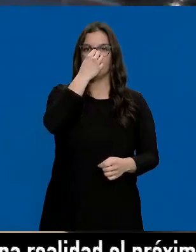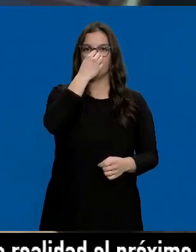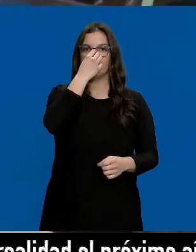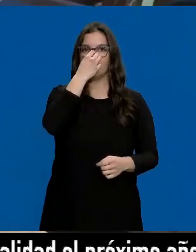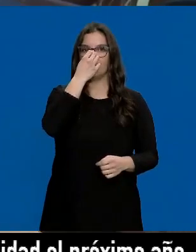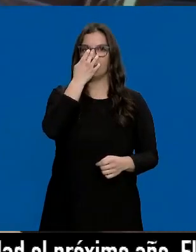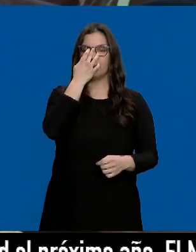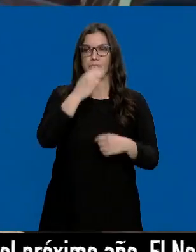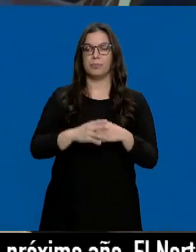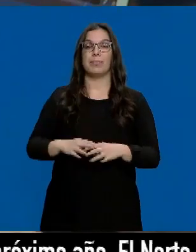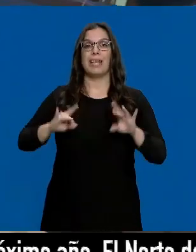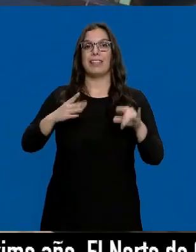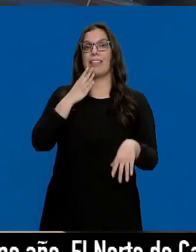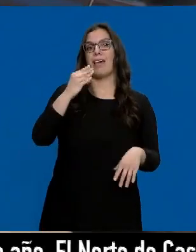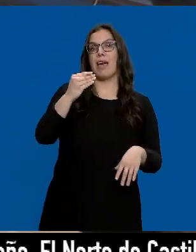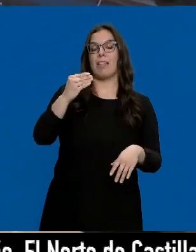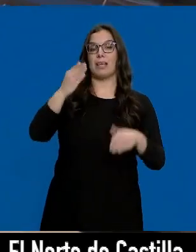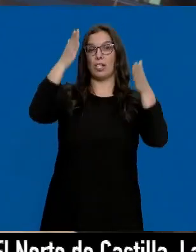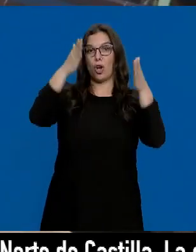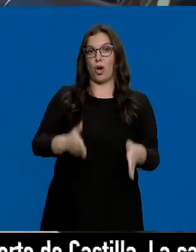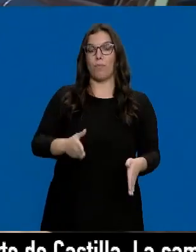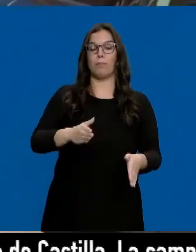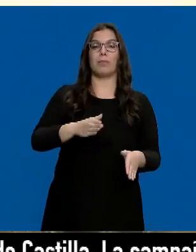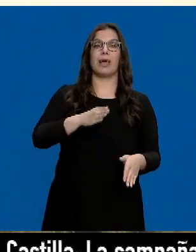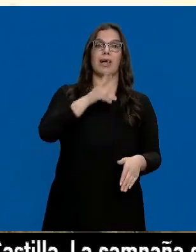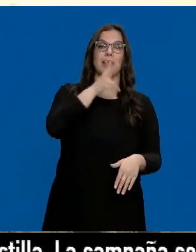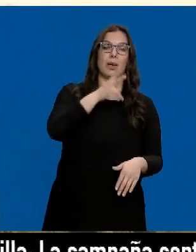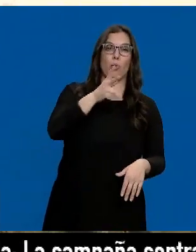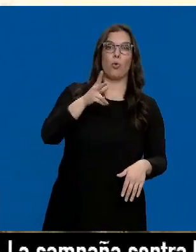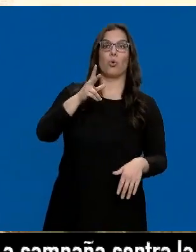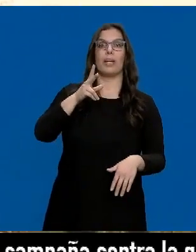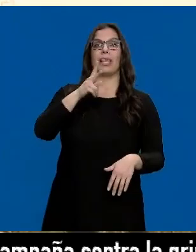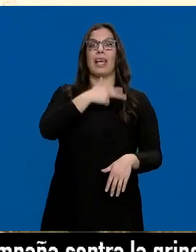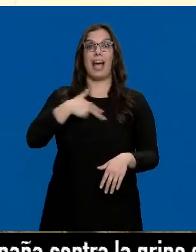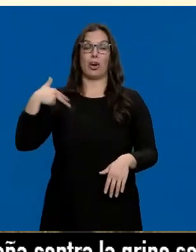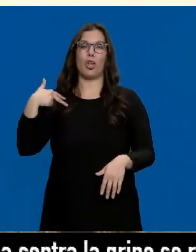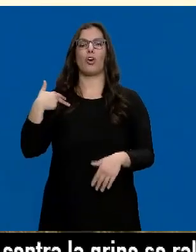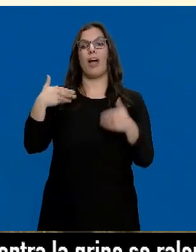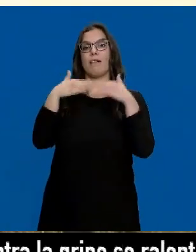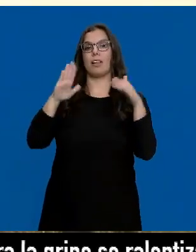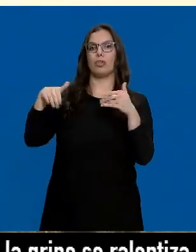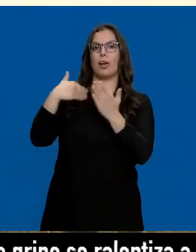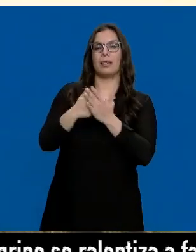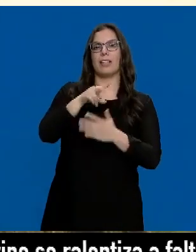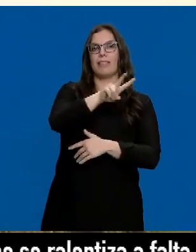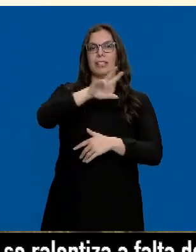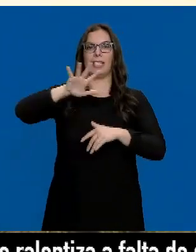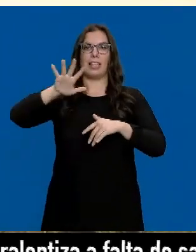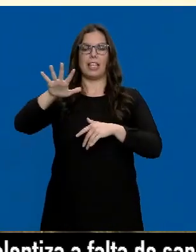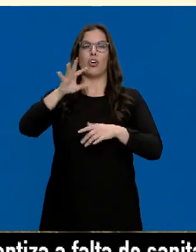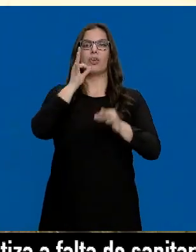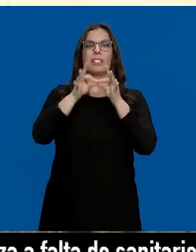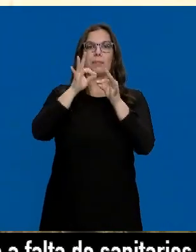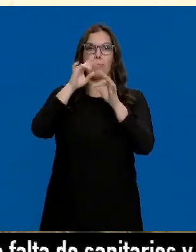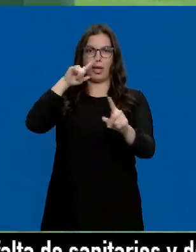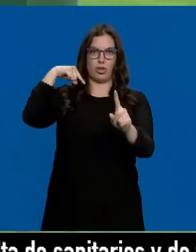Las sedes de las Edades del Hombre de Sahagún y Carrión de los Condes permanecerán abiertas hasta el 25 de septiembre